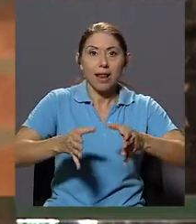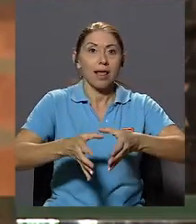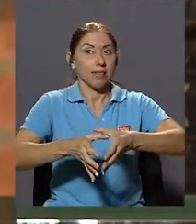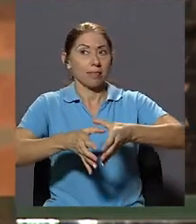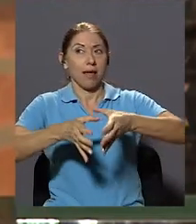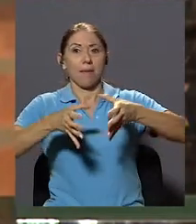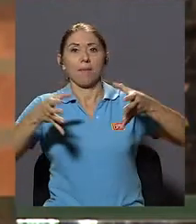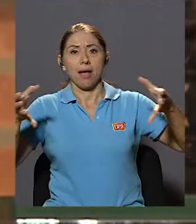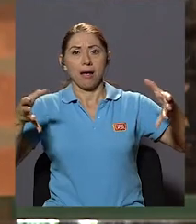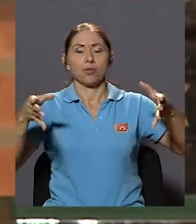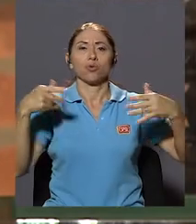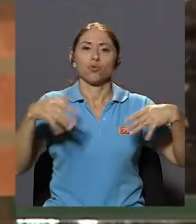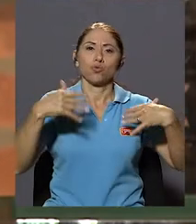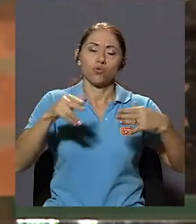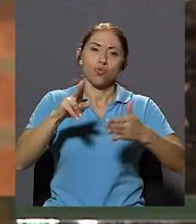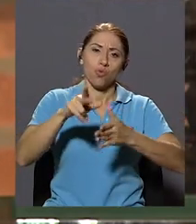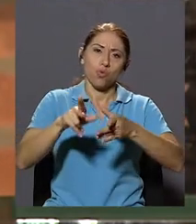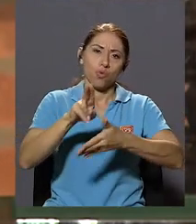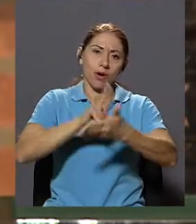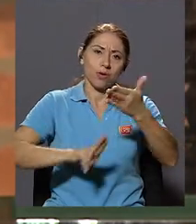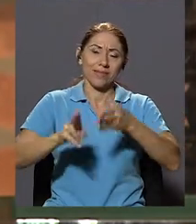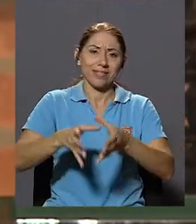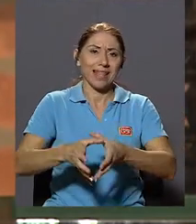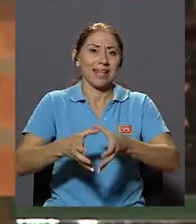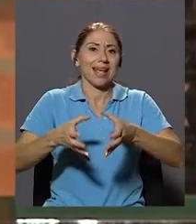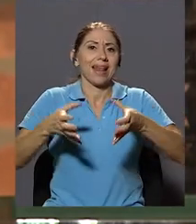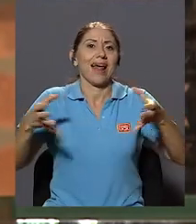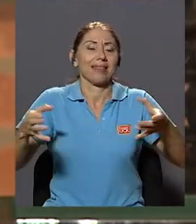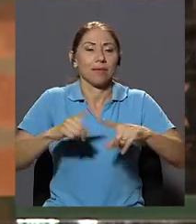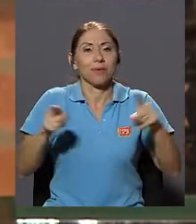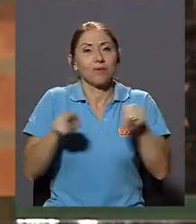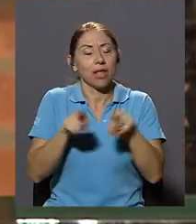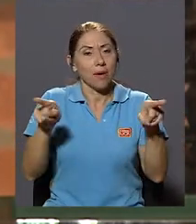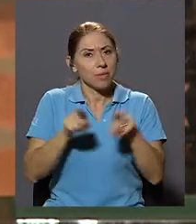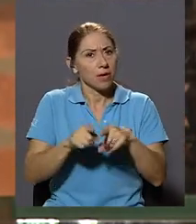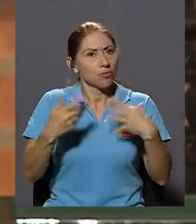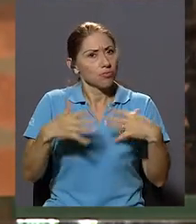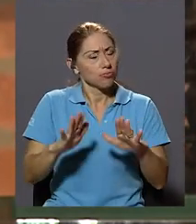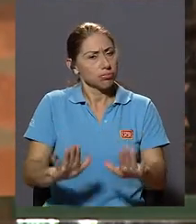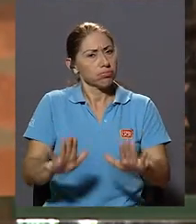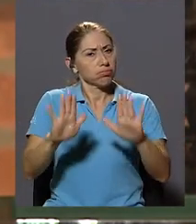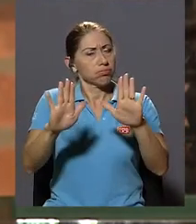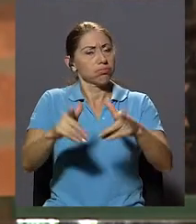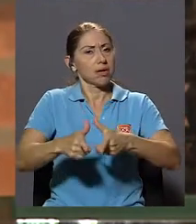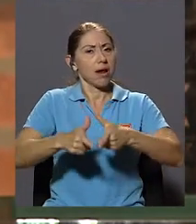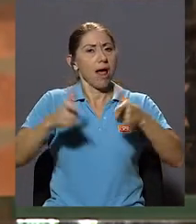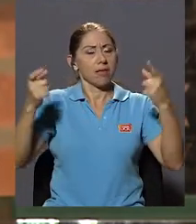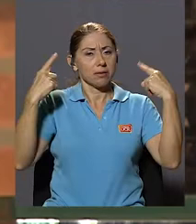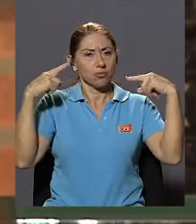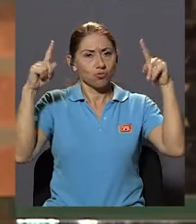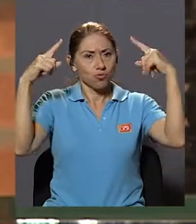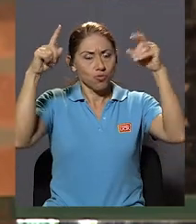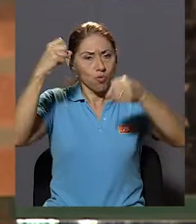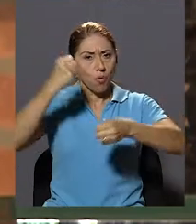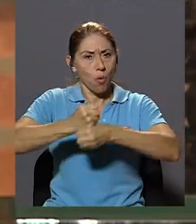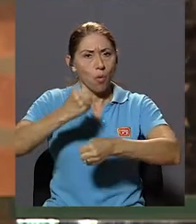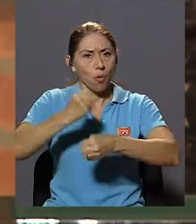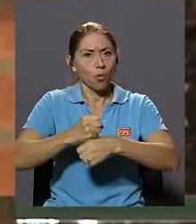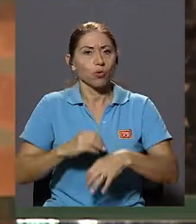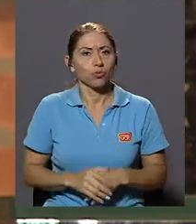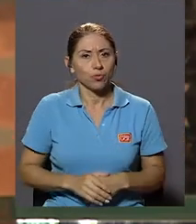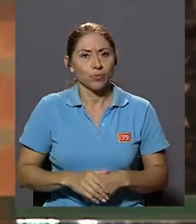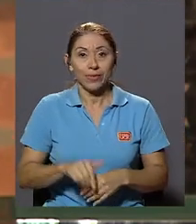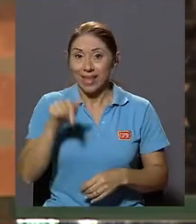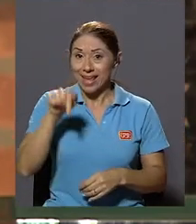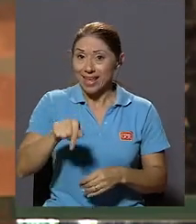Es Pero también Lo es grande En sus logros Y esto ha conducido A que sea